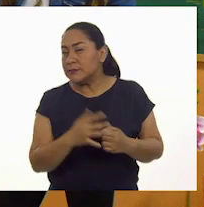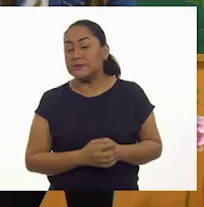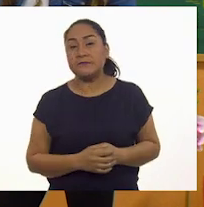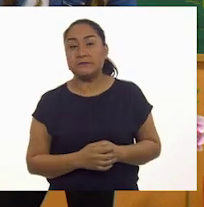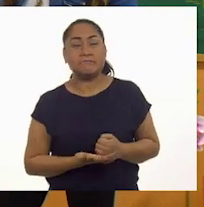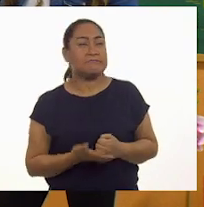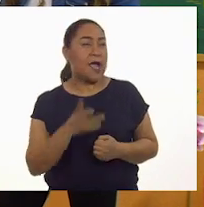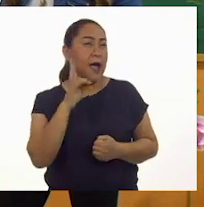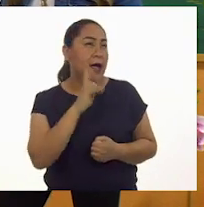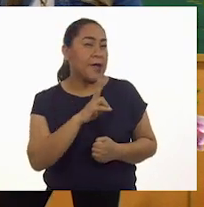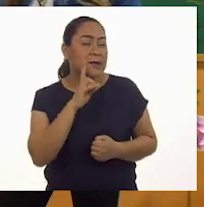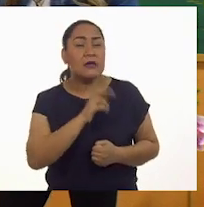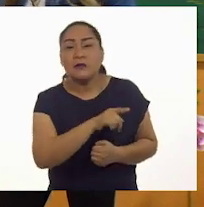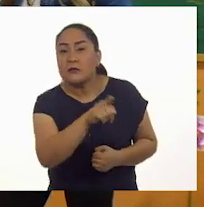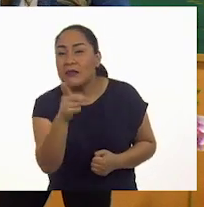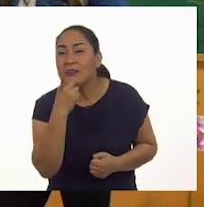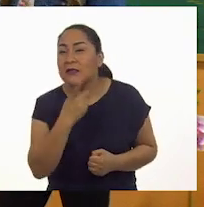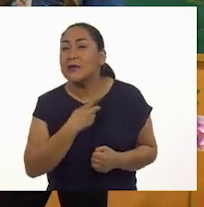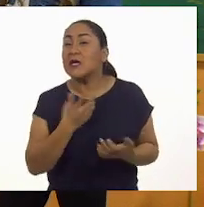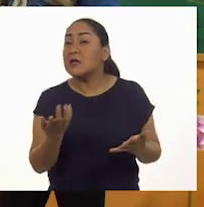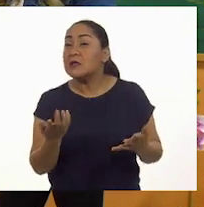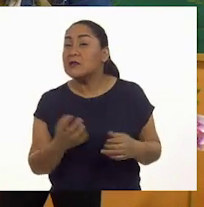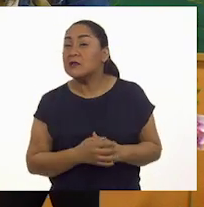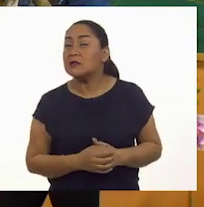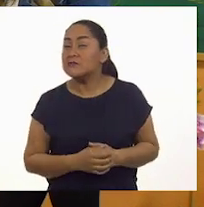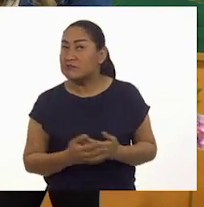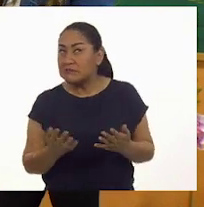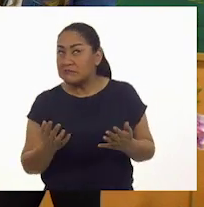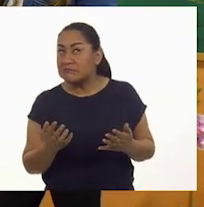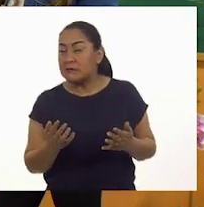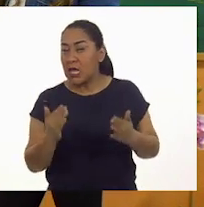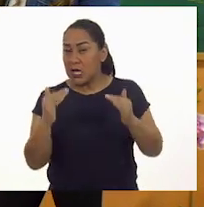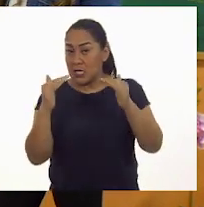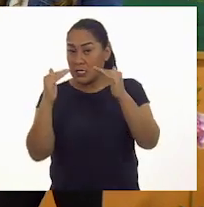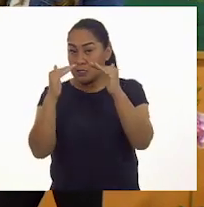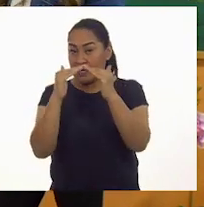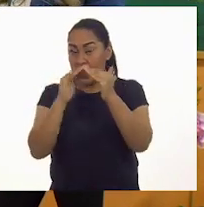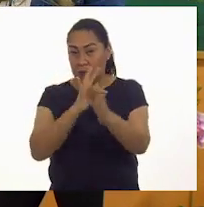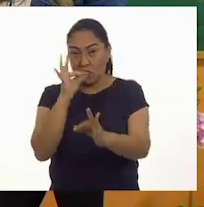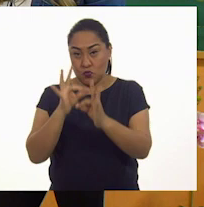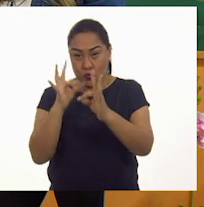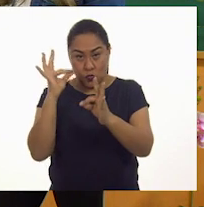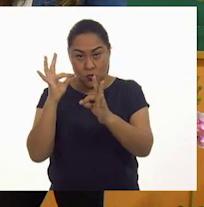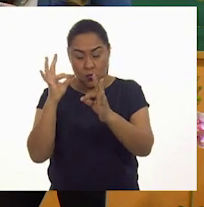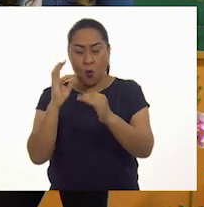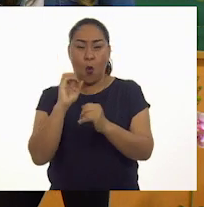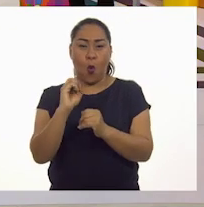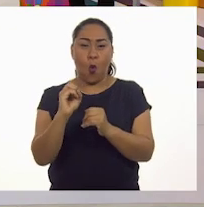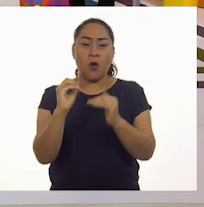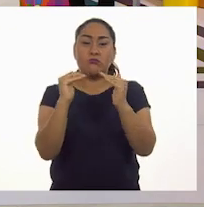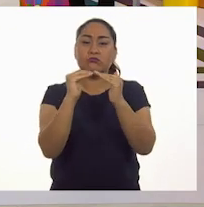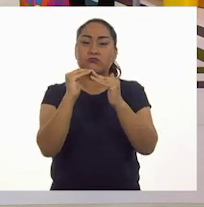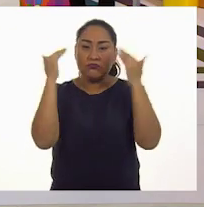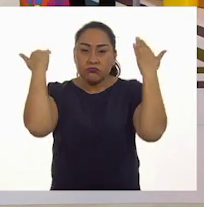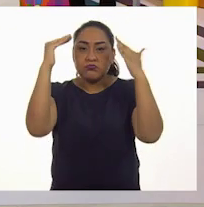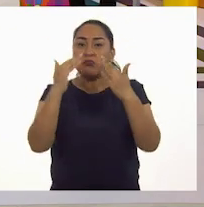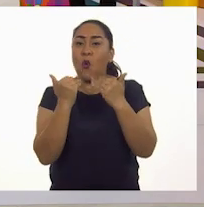¿Ustedes qué dicen? ¿Eh? ¿Casita con techo? ¿Casita sin techo? ¿Es esta?